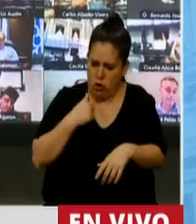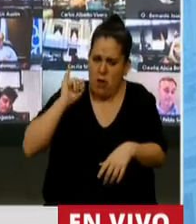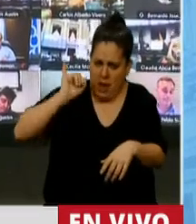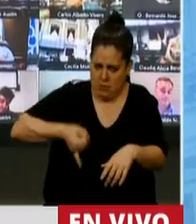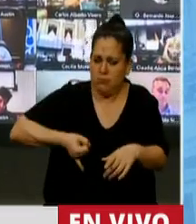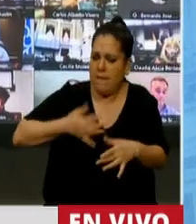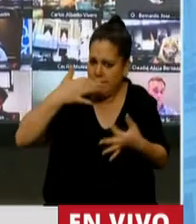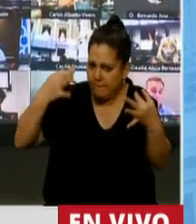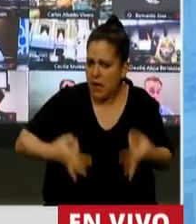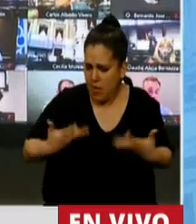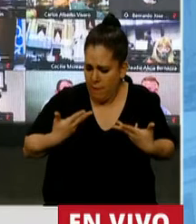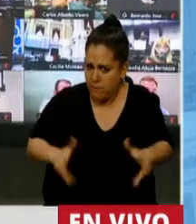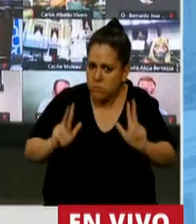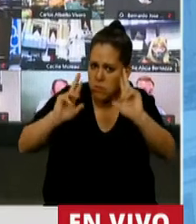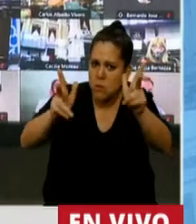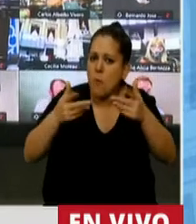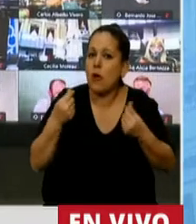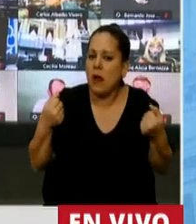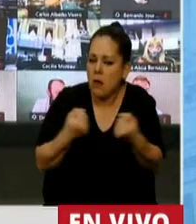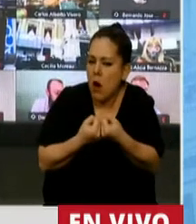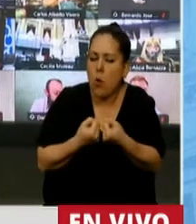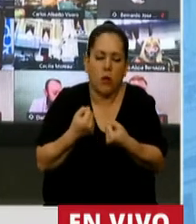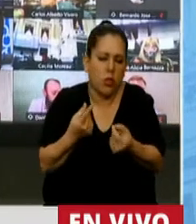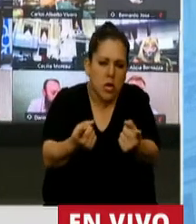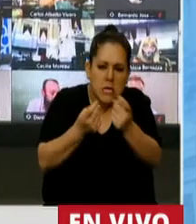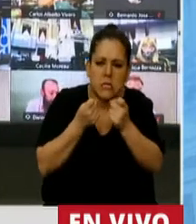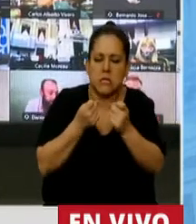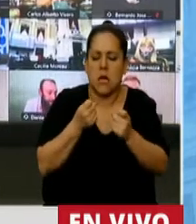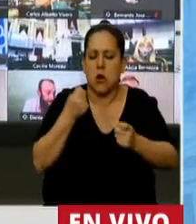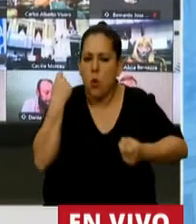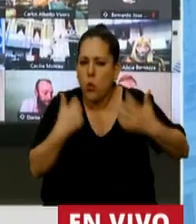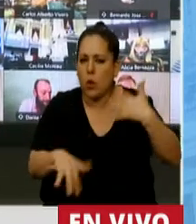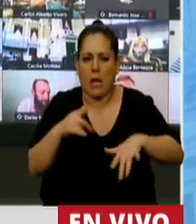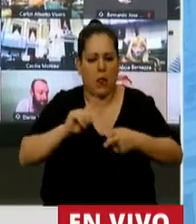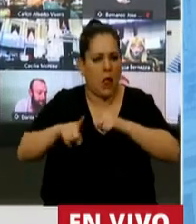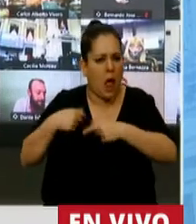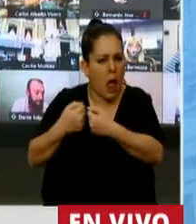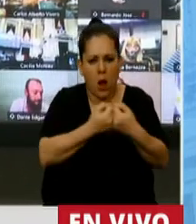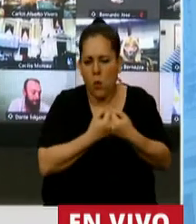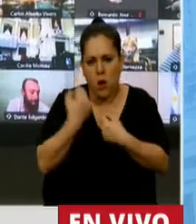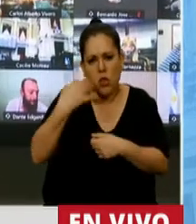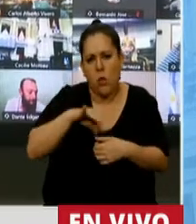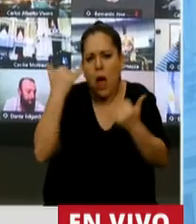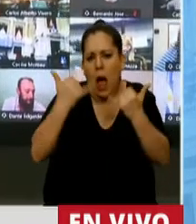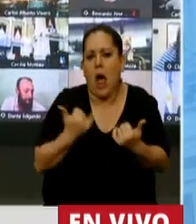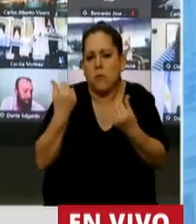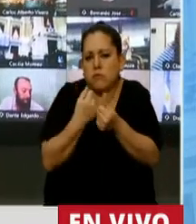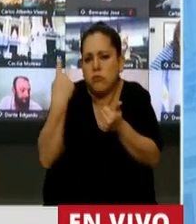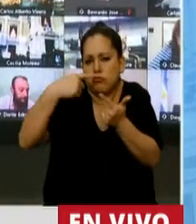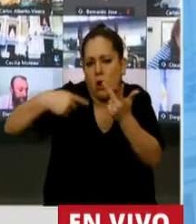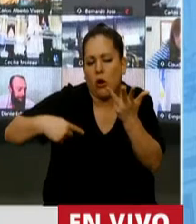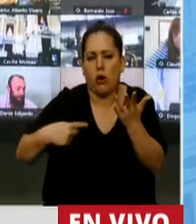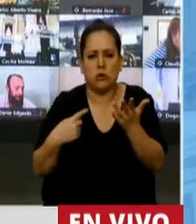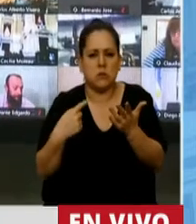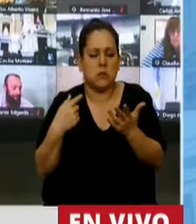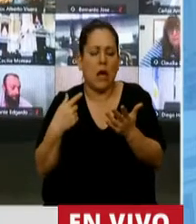eso honestamente, porque no solo es necesario, es imperativo y es urgente. Hay muchísimas cosas, no tengo dudas, en las que nos podemos